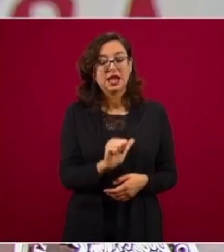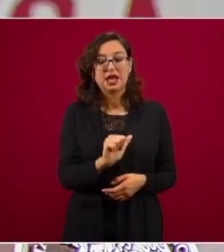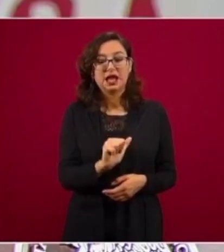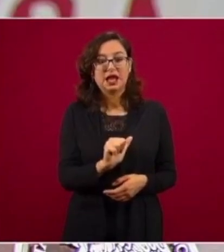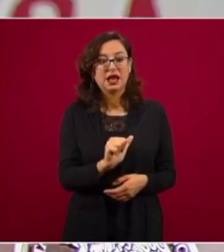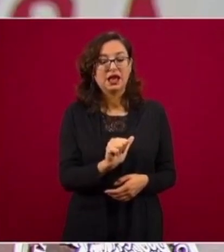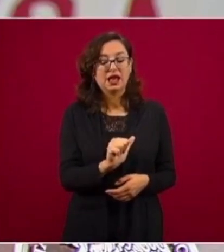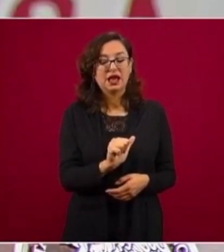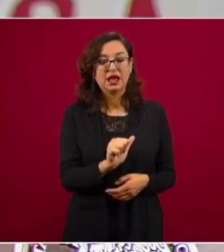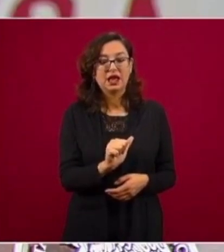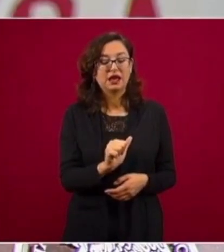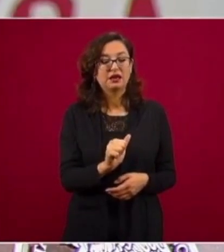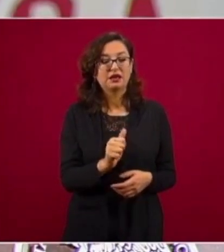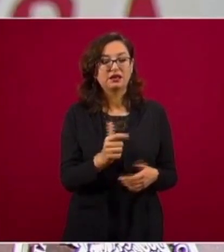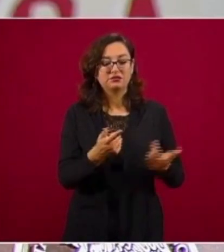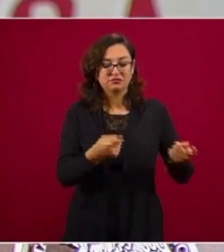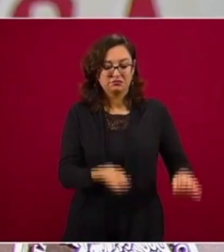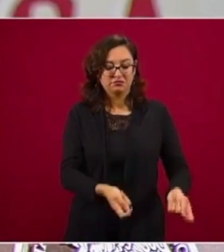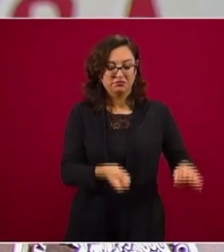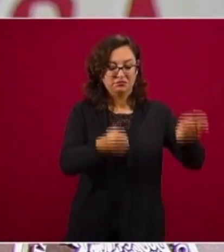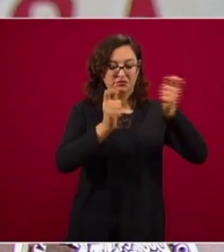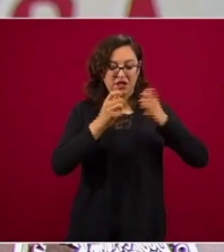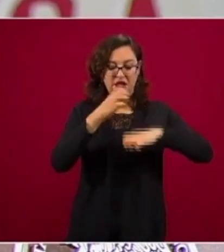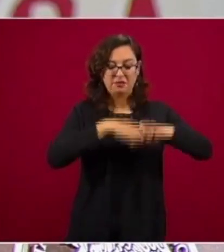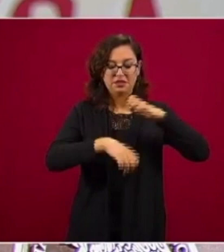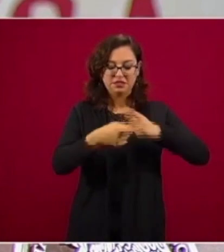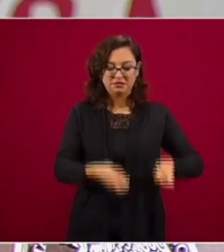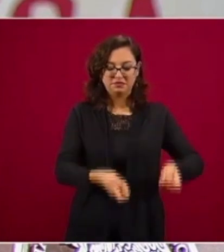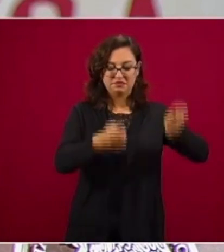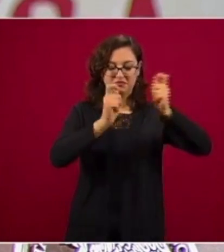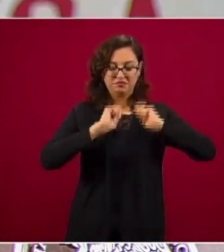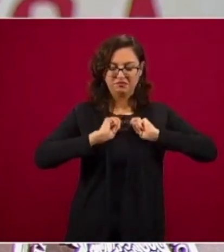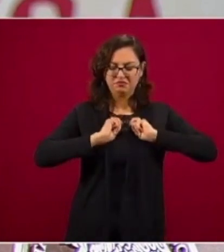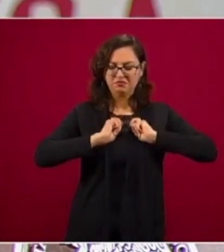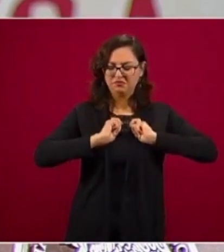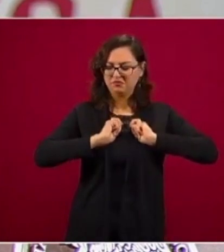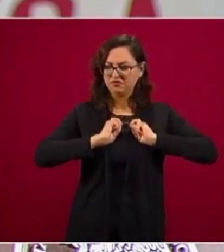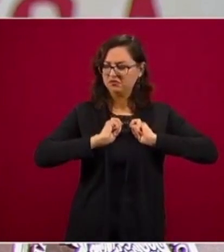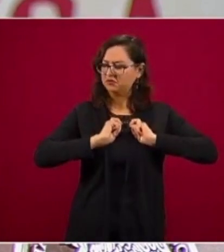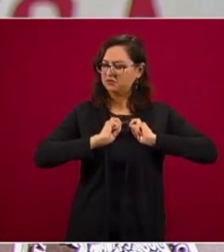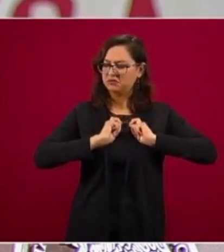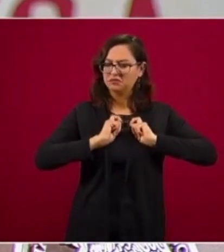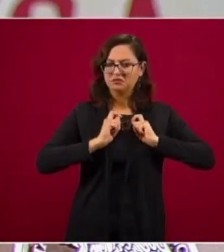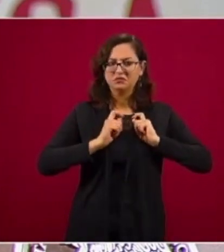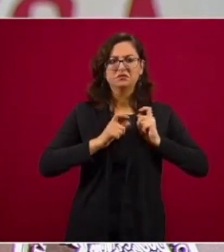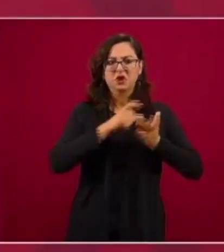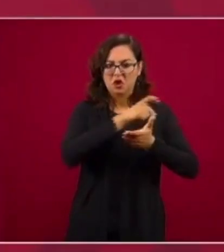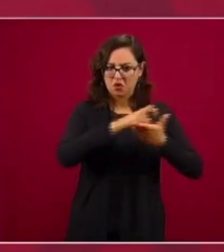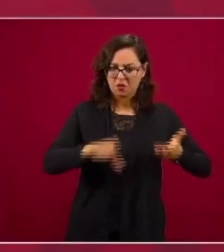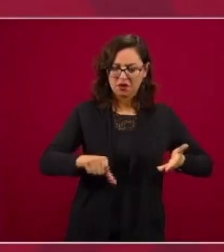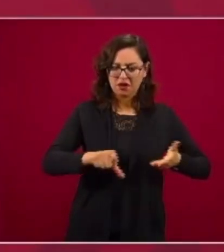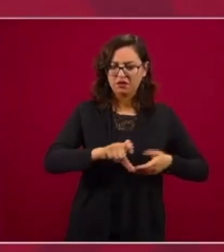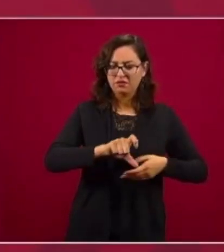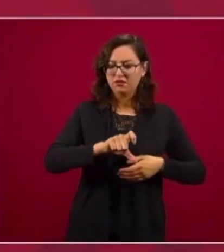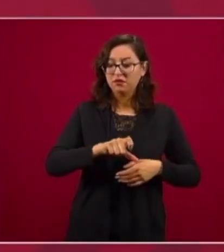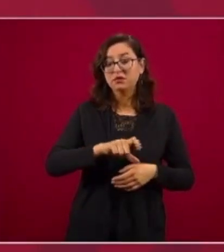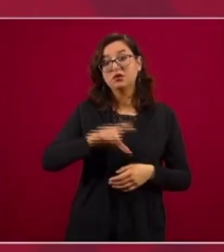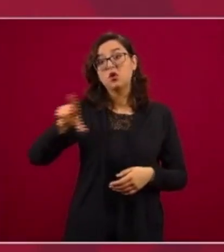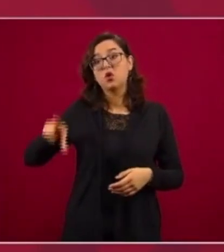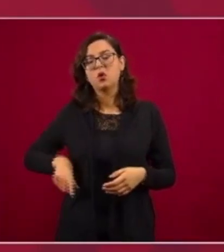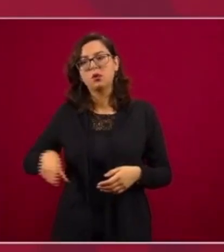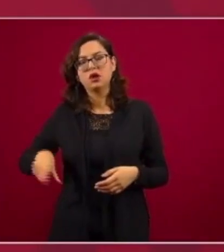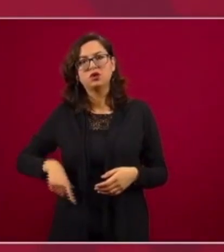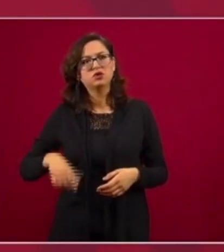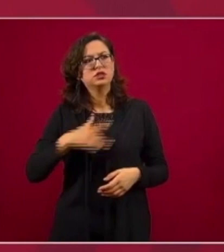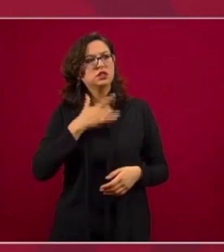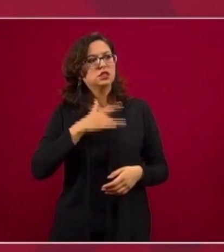de repente no, resuelven de que hacía falta tener una planta de fertilizantes, que había que